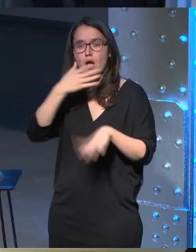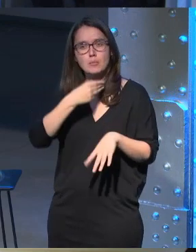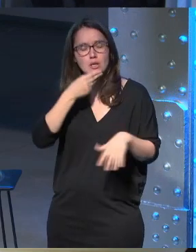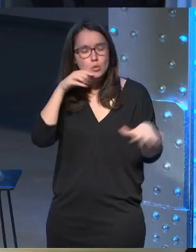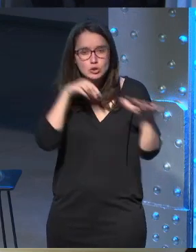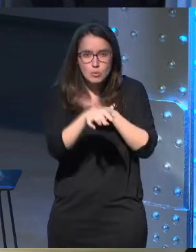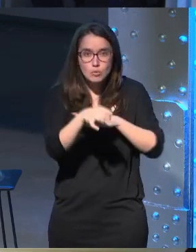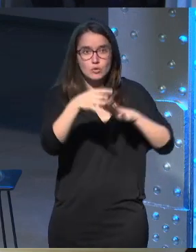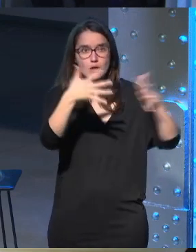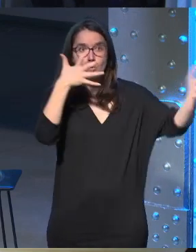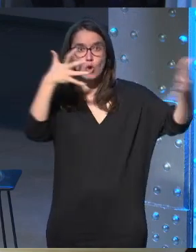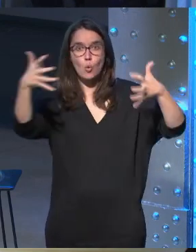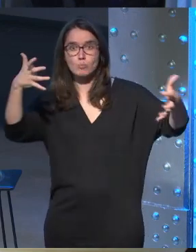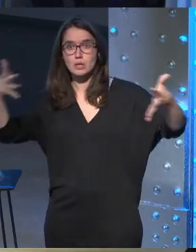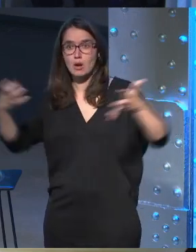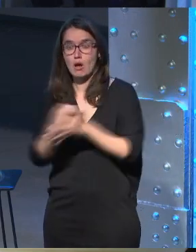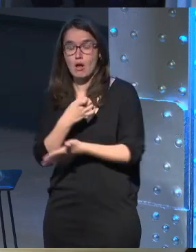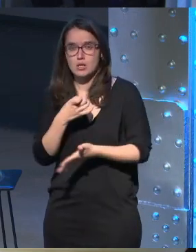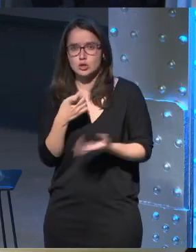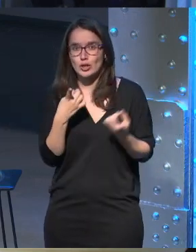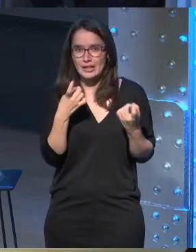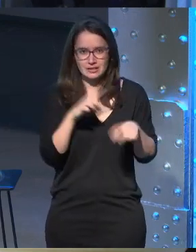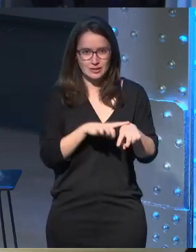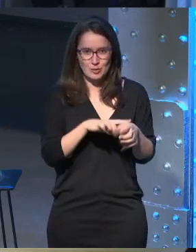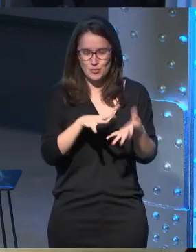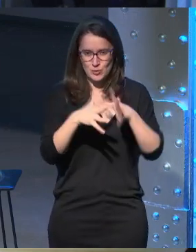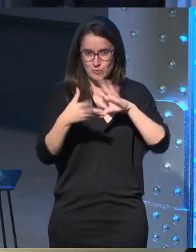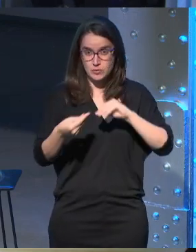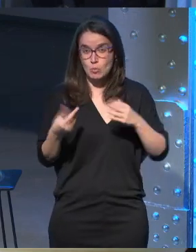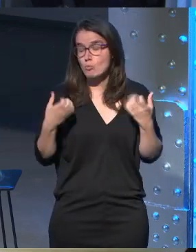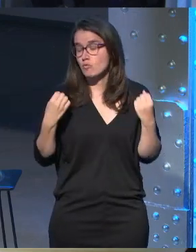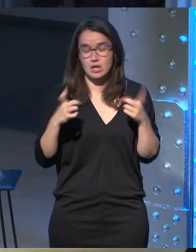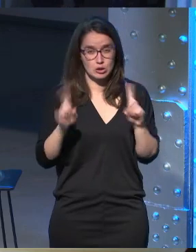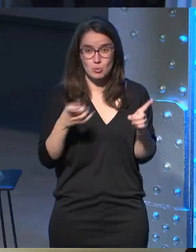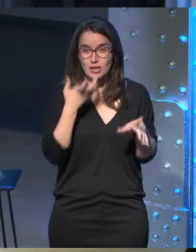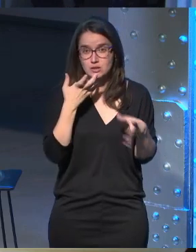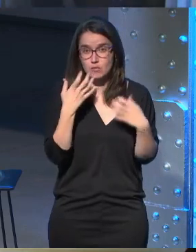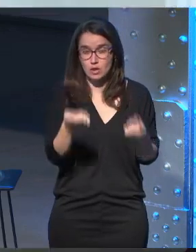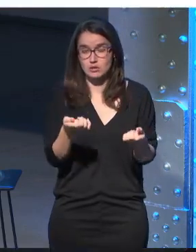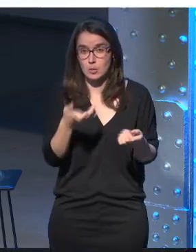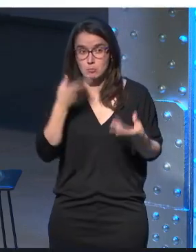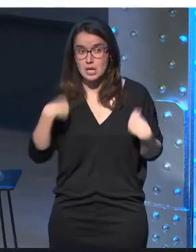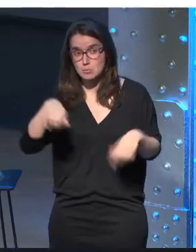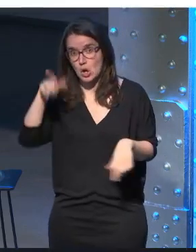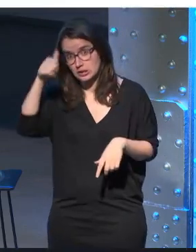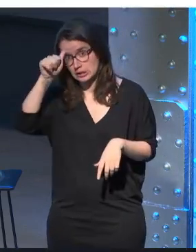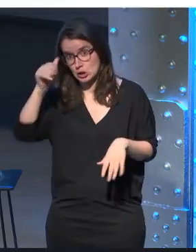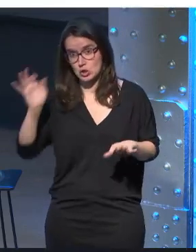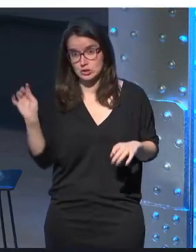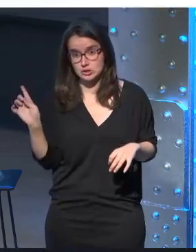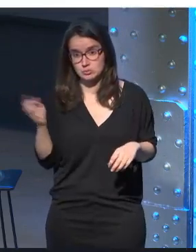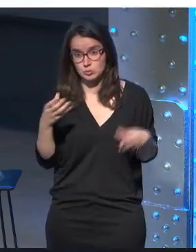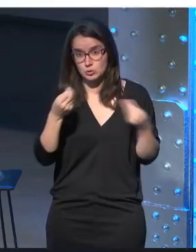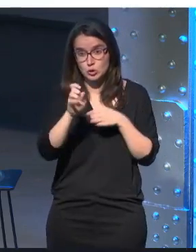profundidad la volumetría ¡guau! eso necesita cierto tiempo de aclimatación no mucho porque si hay mucho pasa como este señor no mucho